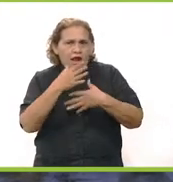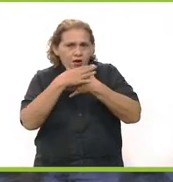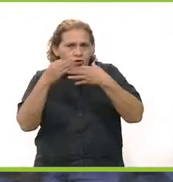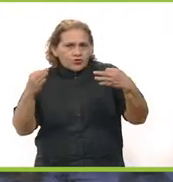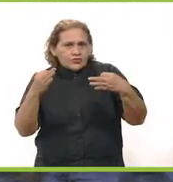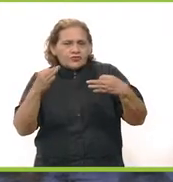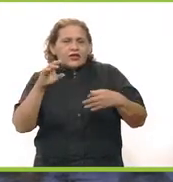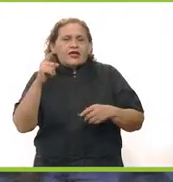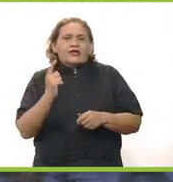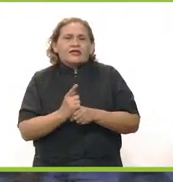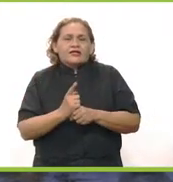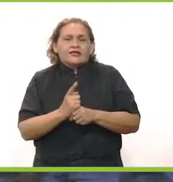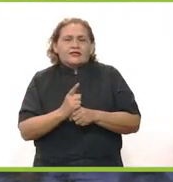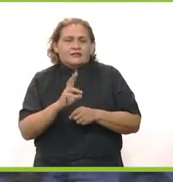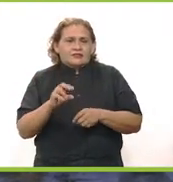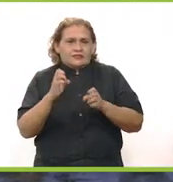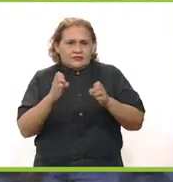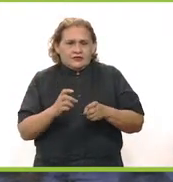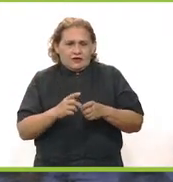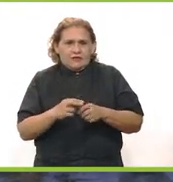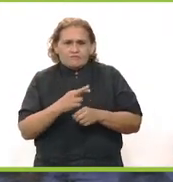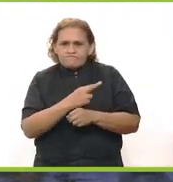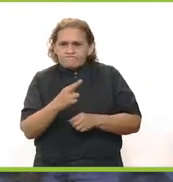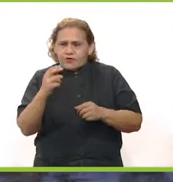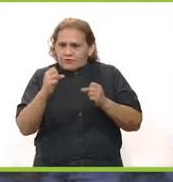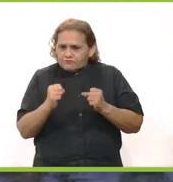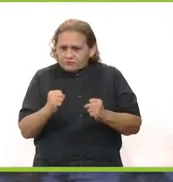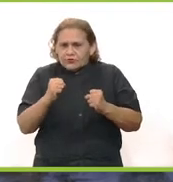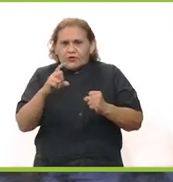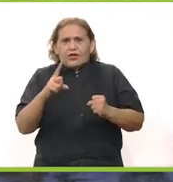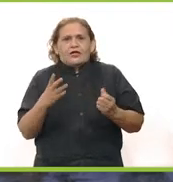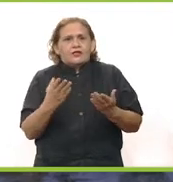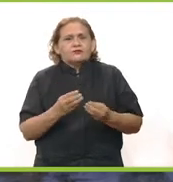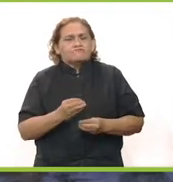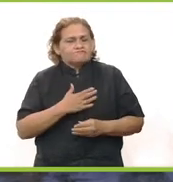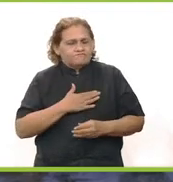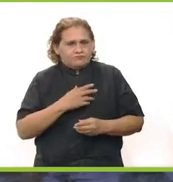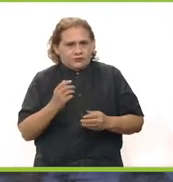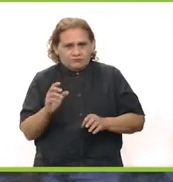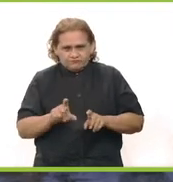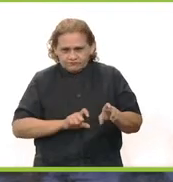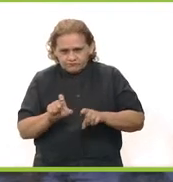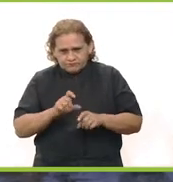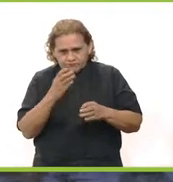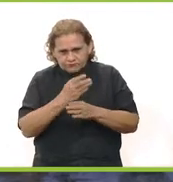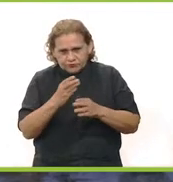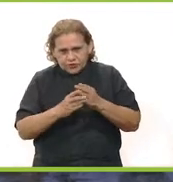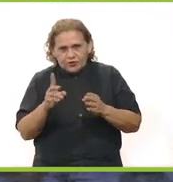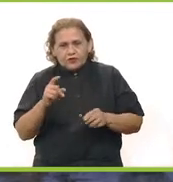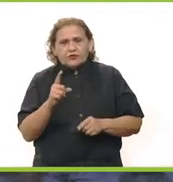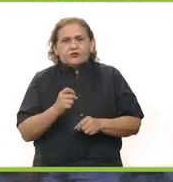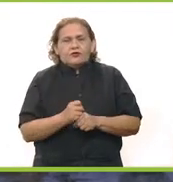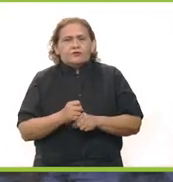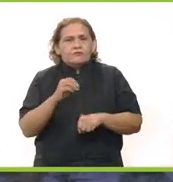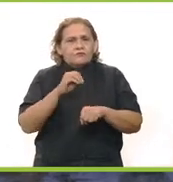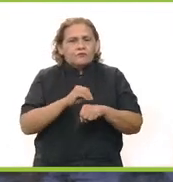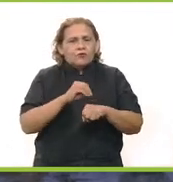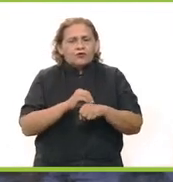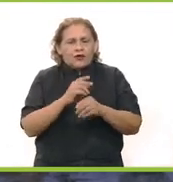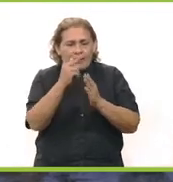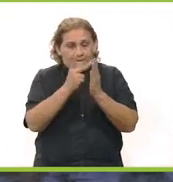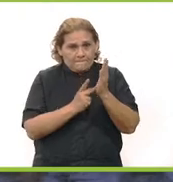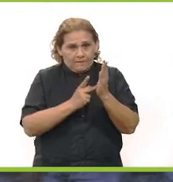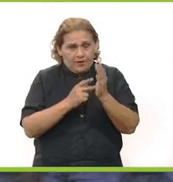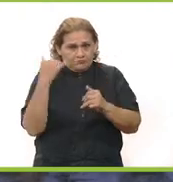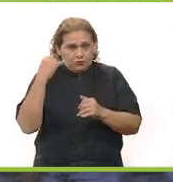Una muy buena noticia, sin duda alguna, que está constatando o está reafirmando que se han tomado buenas decisiones, como por ejemplo con la